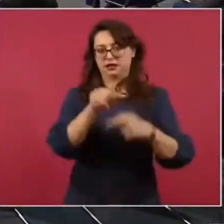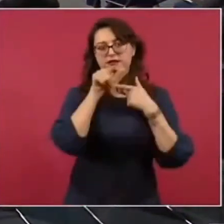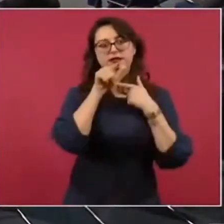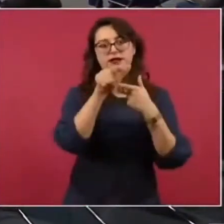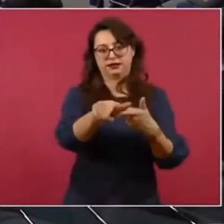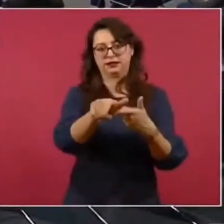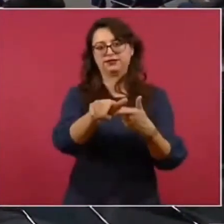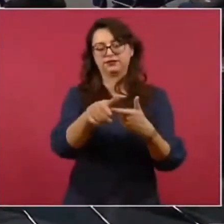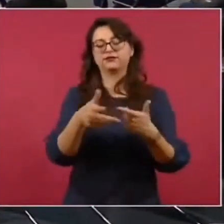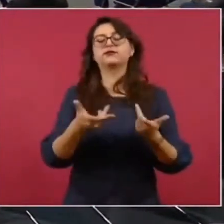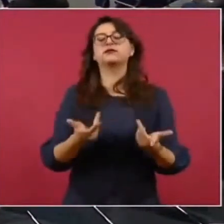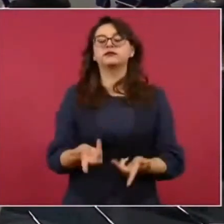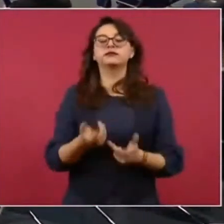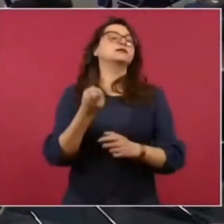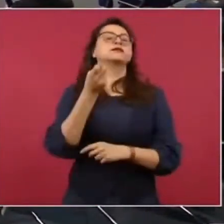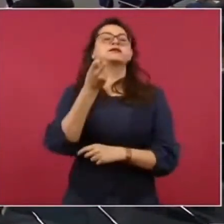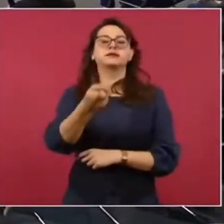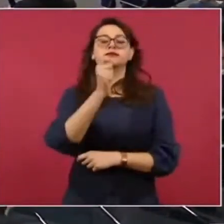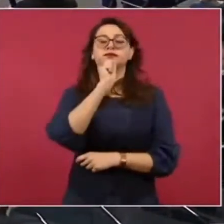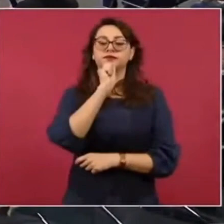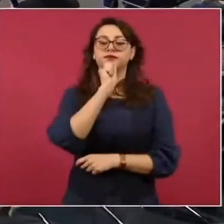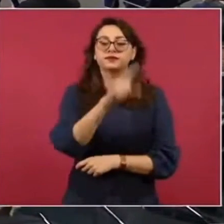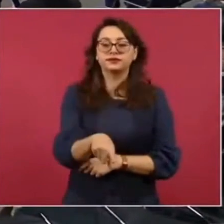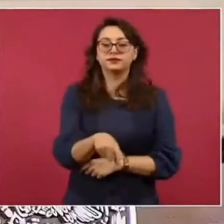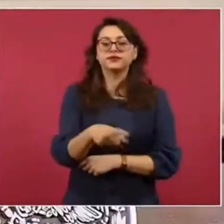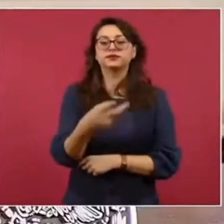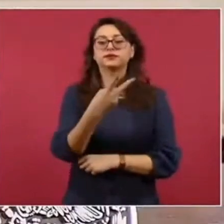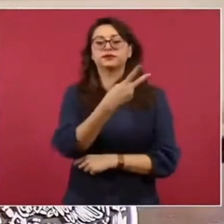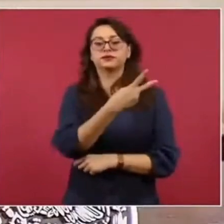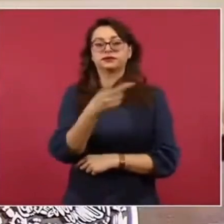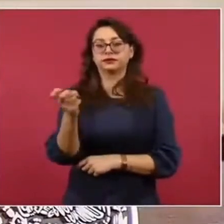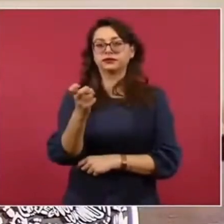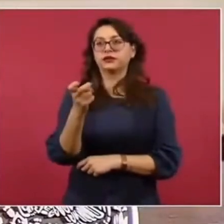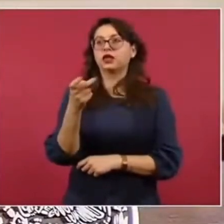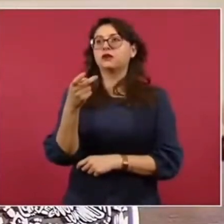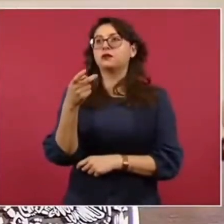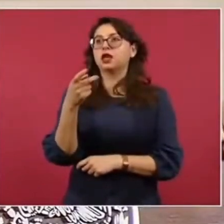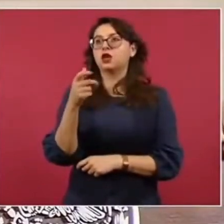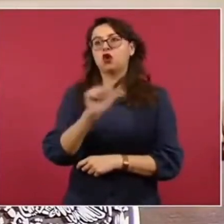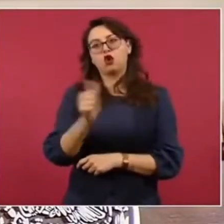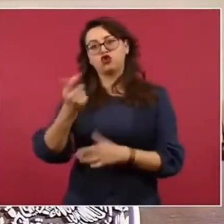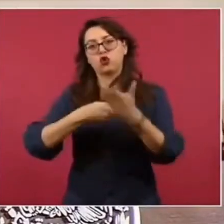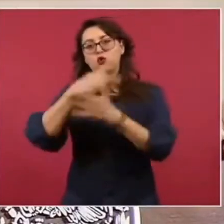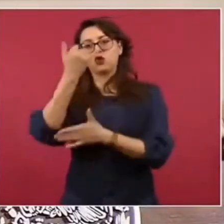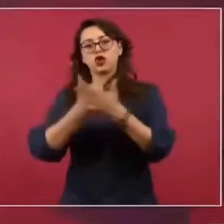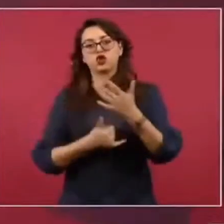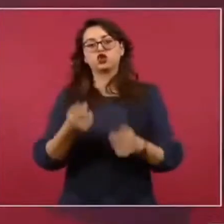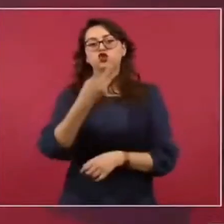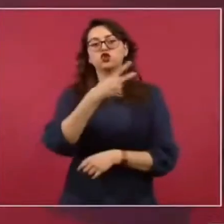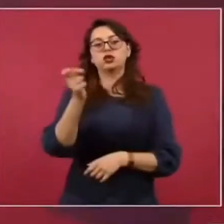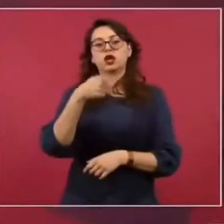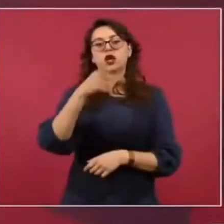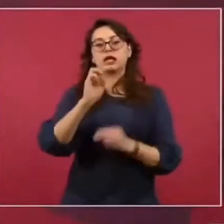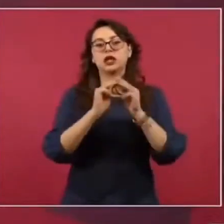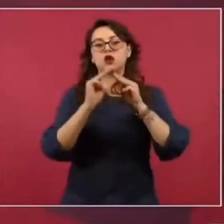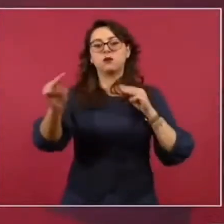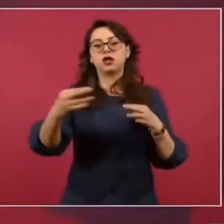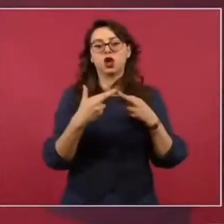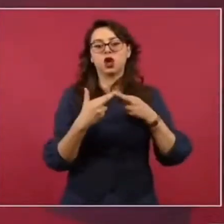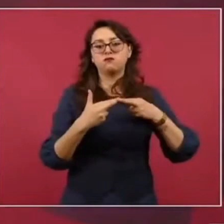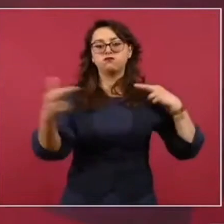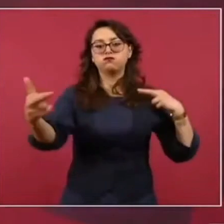también se están contemplando más de 200 kilómetros de líneas de transmisión